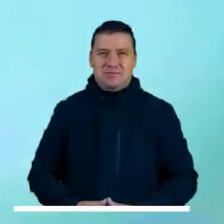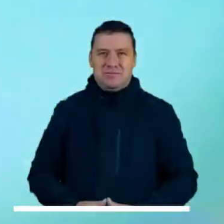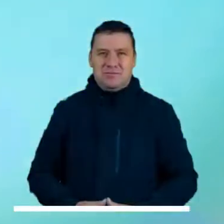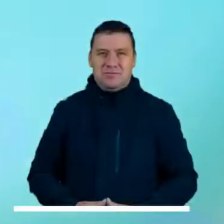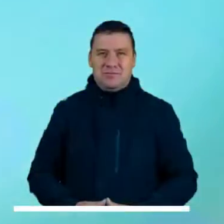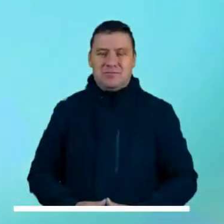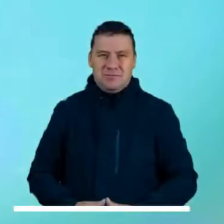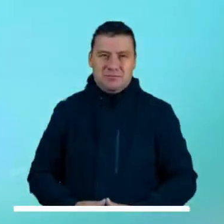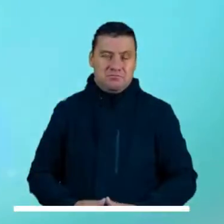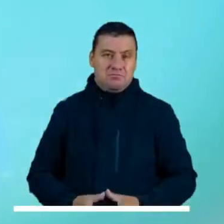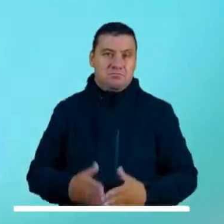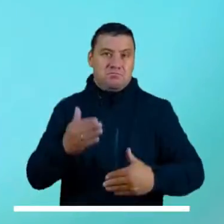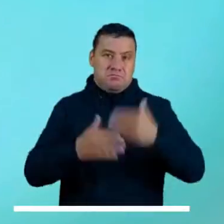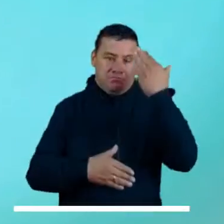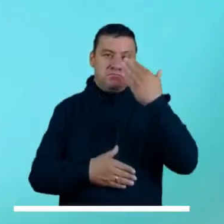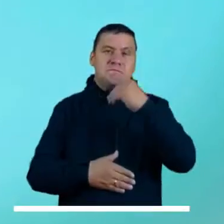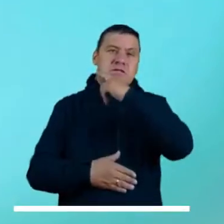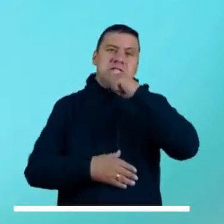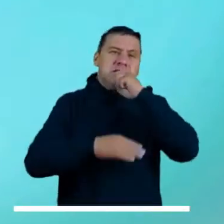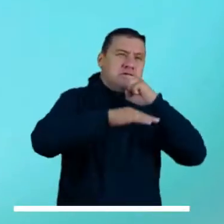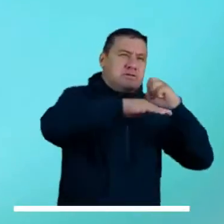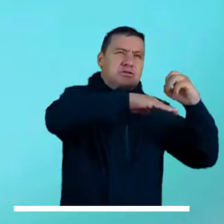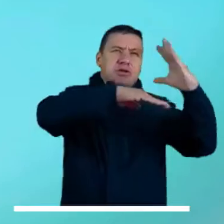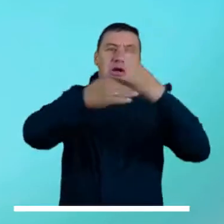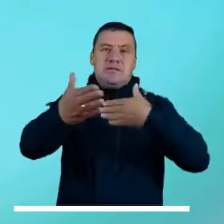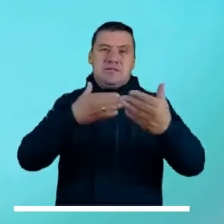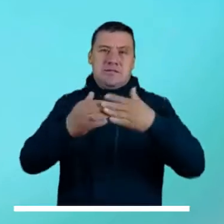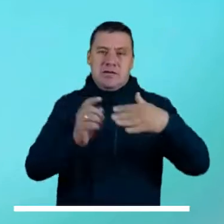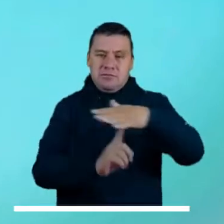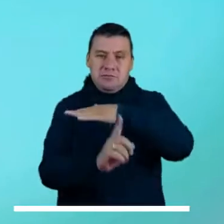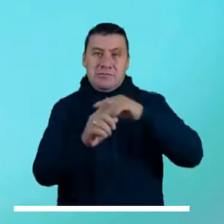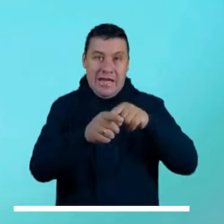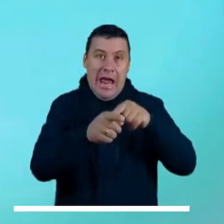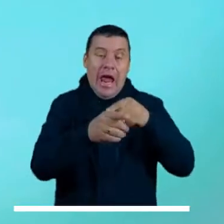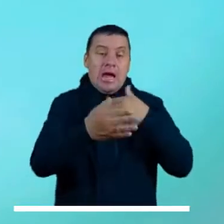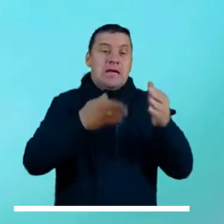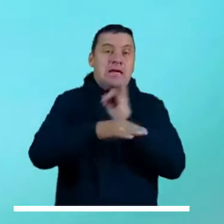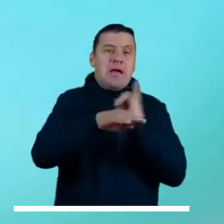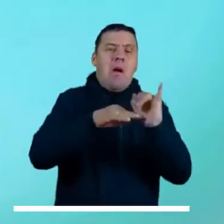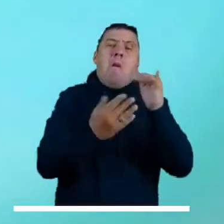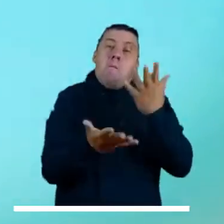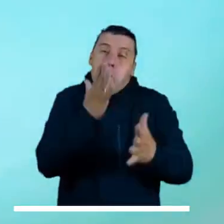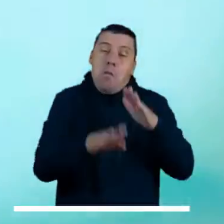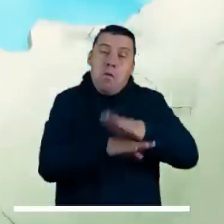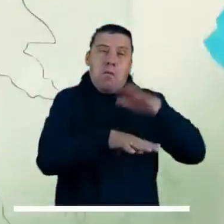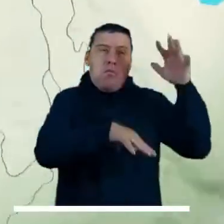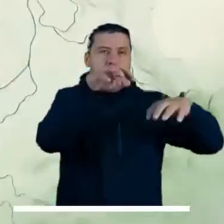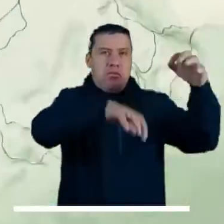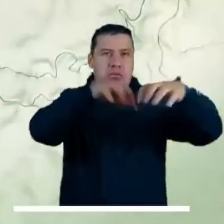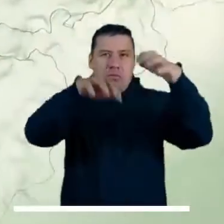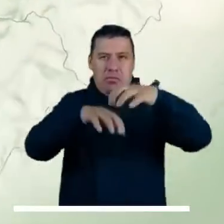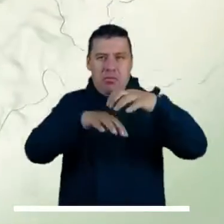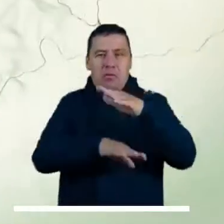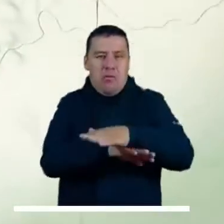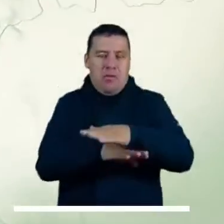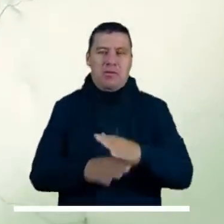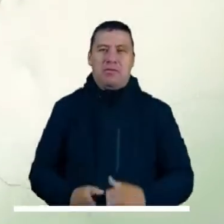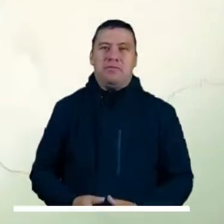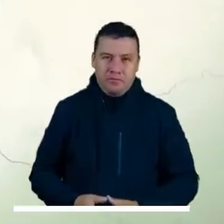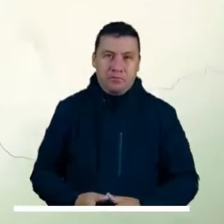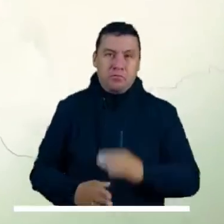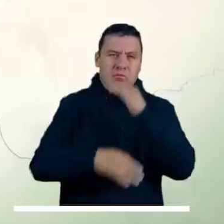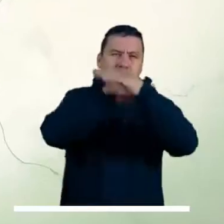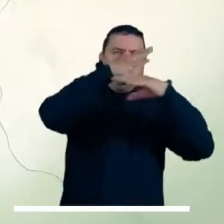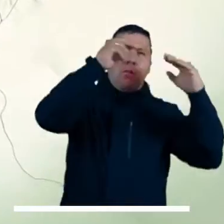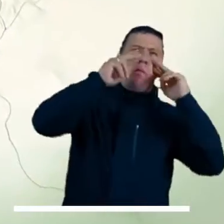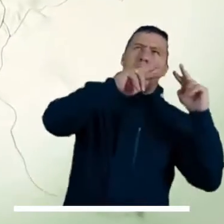Si bien se espera predominio de tiempo seco, en el archipiélago es probable que se presenten algunas precipitaciones menores a lo largo de la tarde. Un